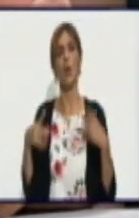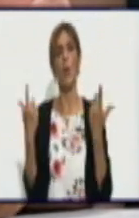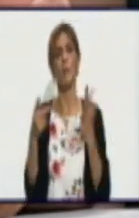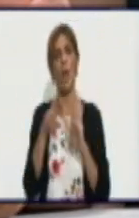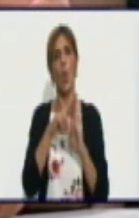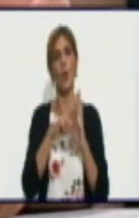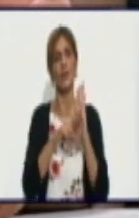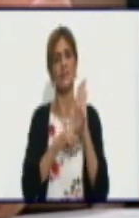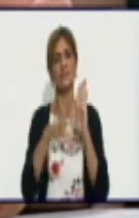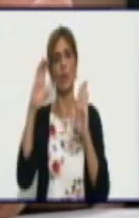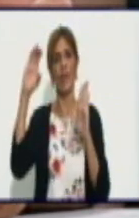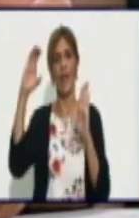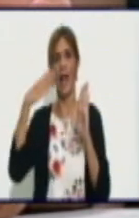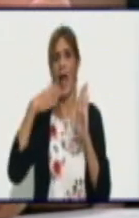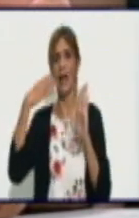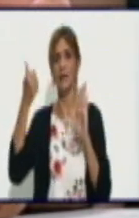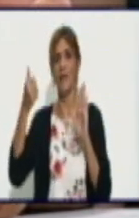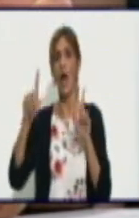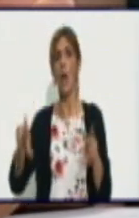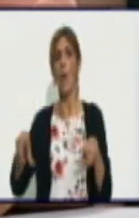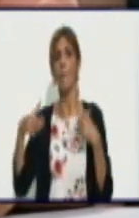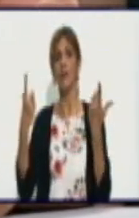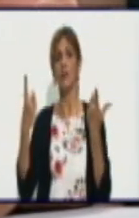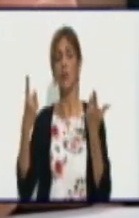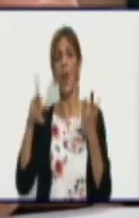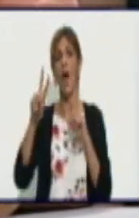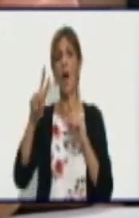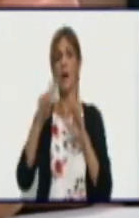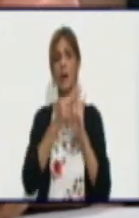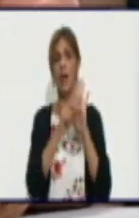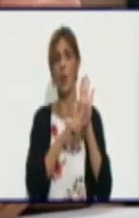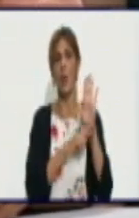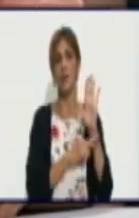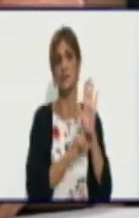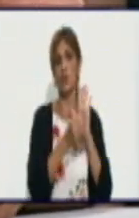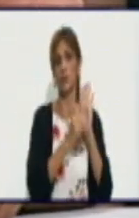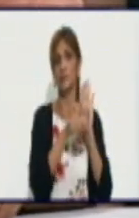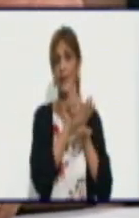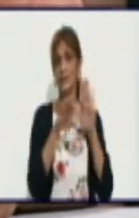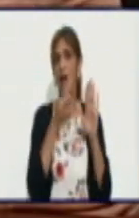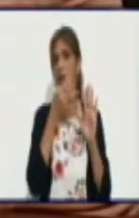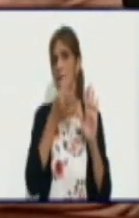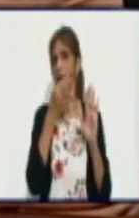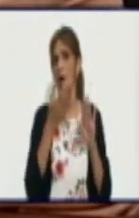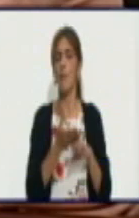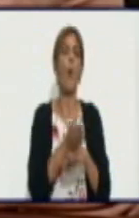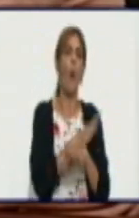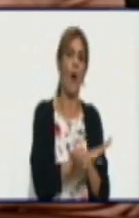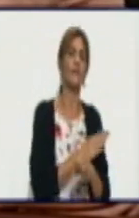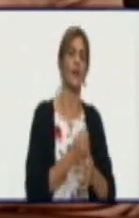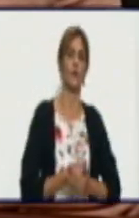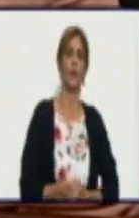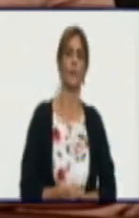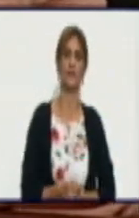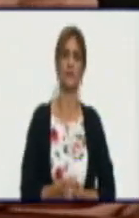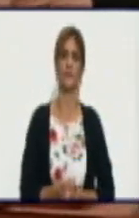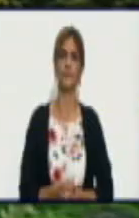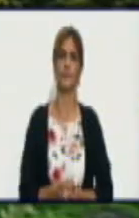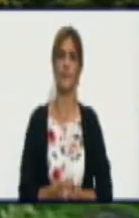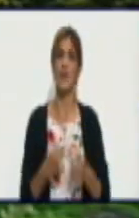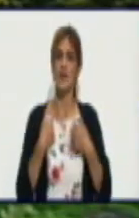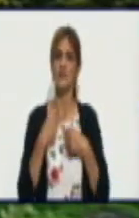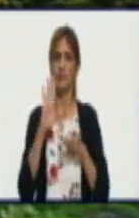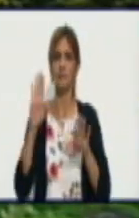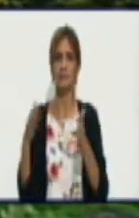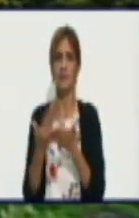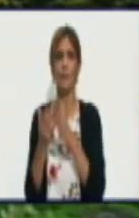inocuidad y calidad, cumpliendo las regulaciones sanitarias que ya mencionamos anteriormente. Alexander, yo te propongo que hagamos un alto